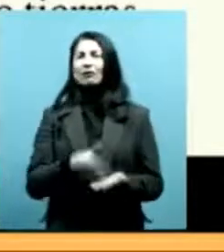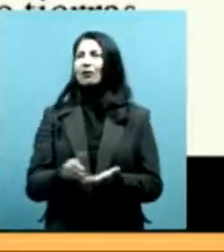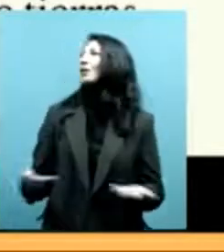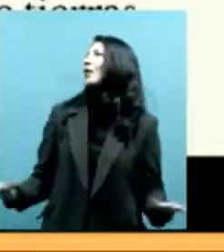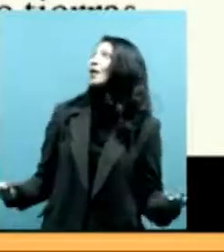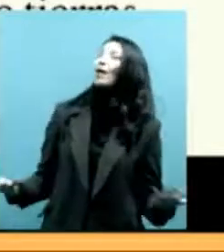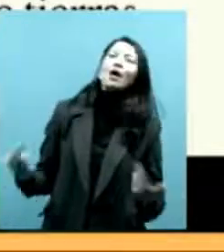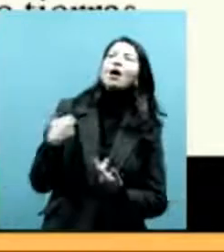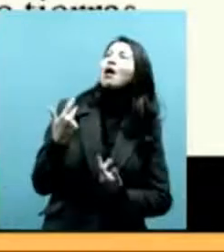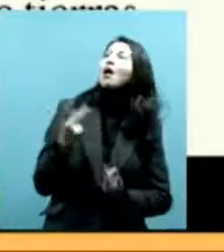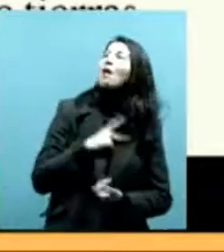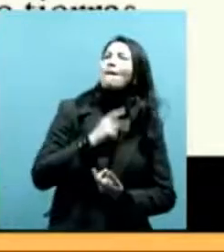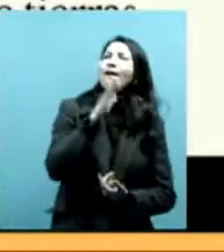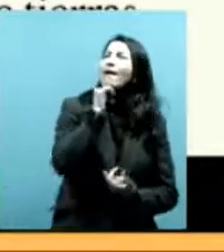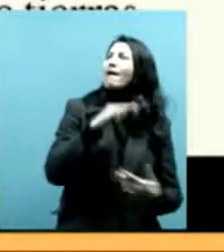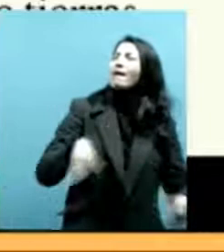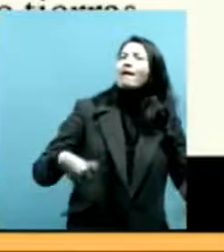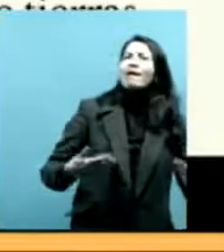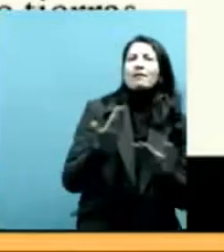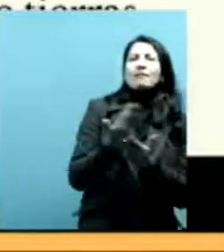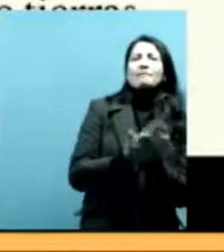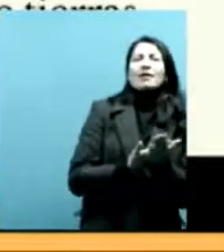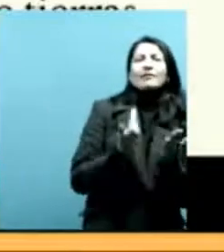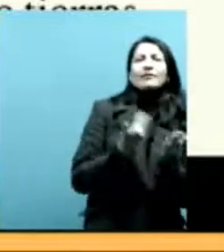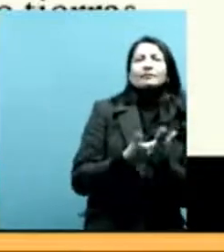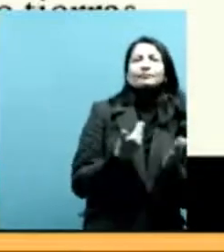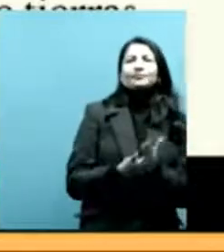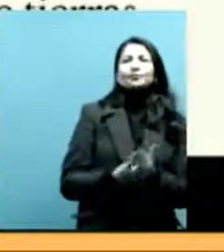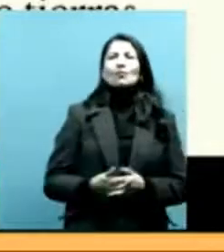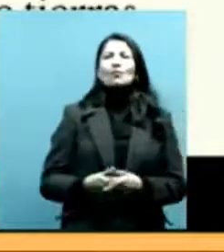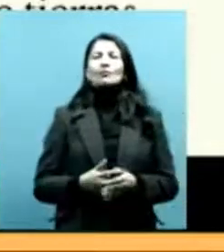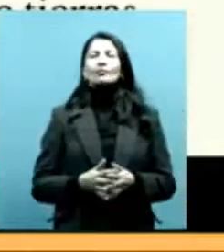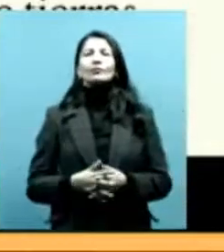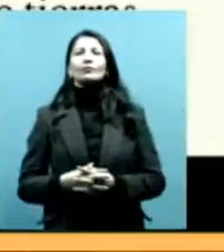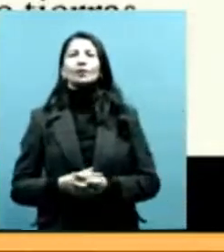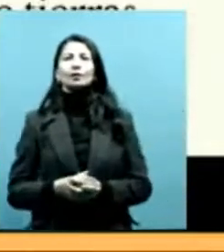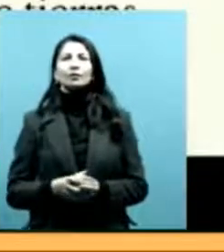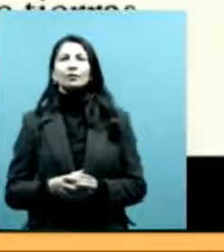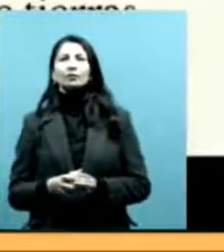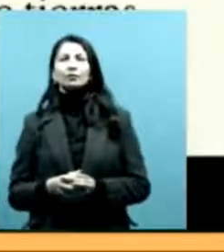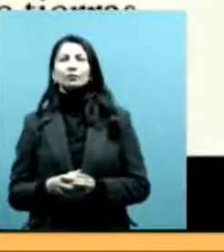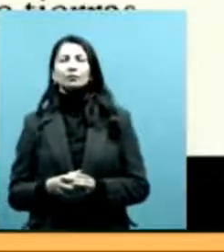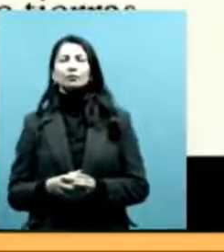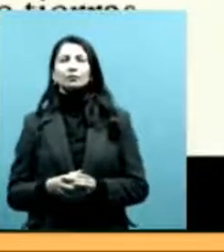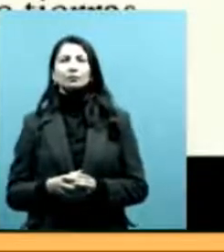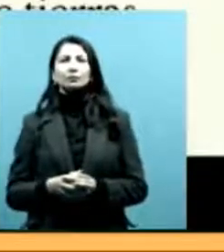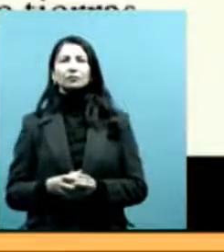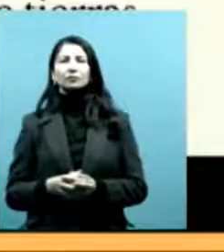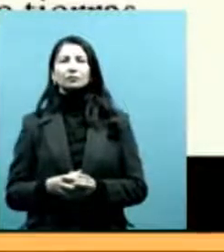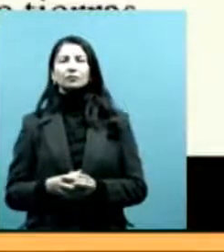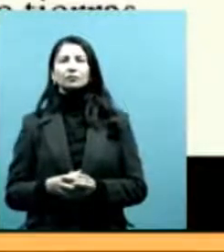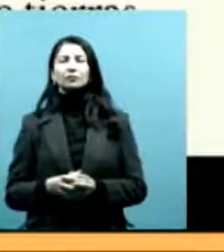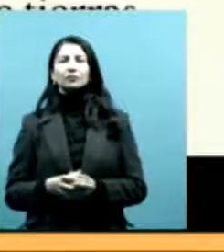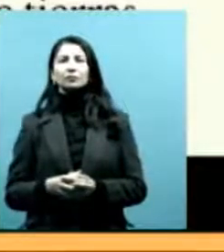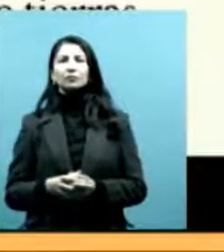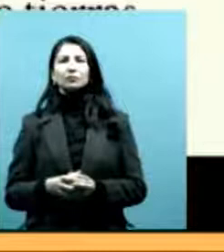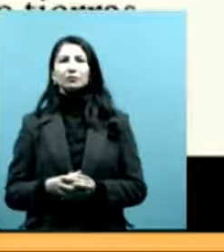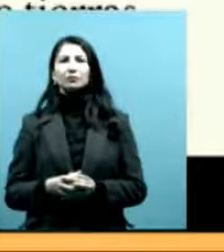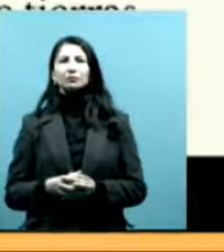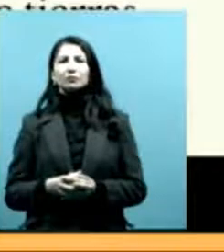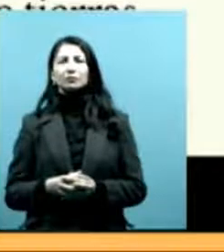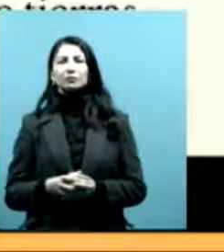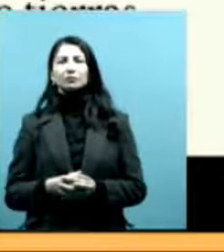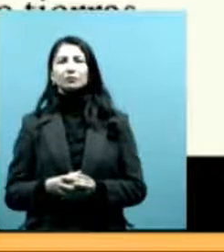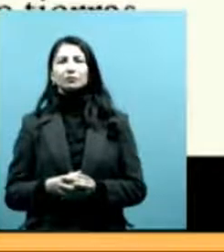del reconocimiento estatal, de acestabilidad, lo que buscamos es reconstruir los dispositivos burocráticos del despojo.